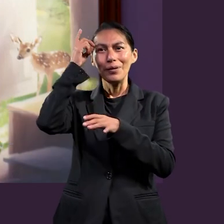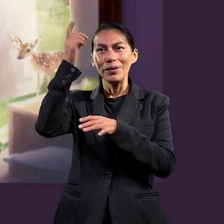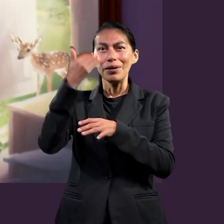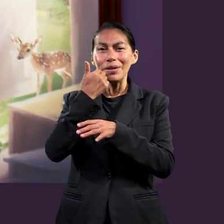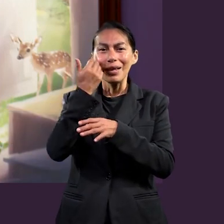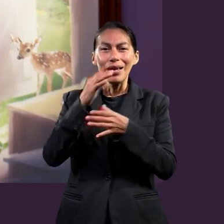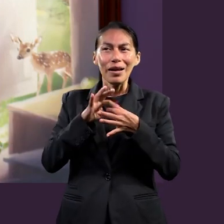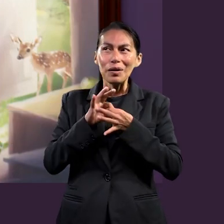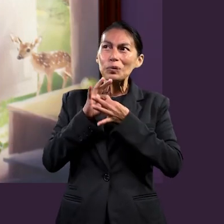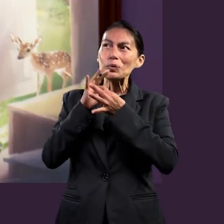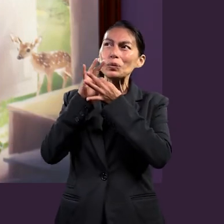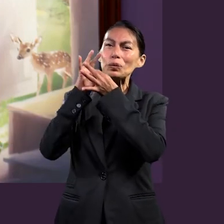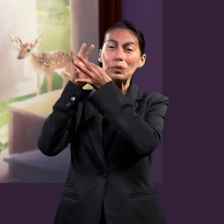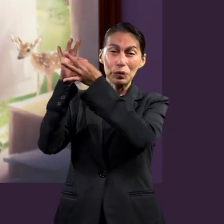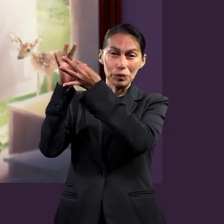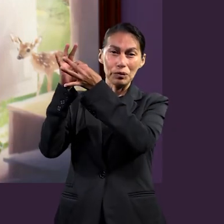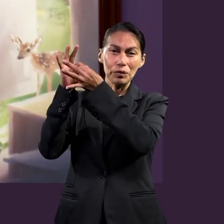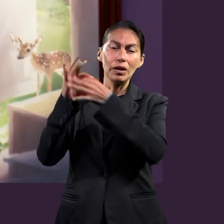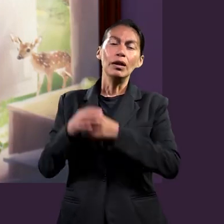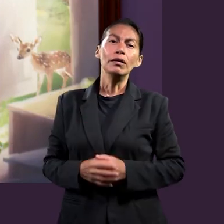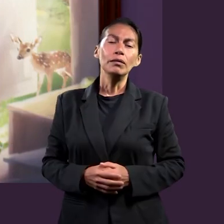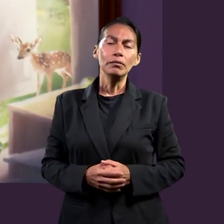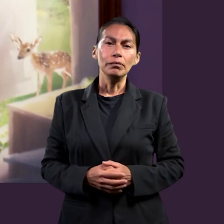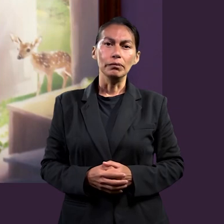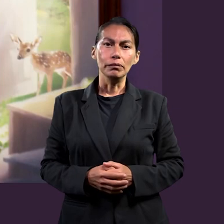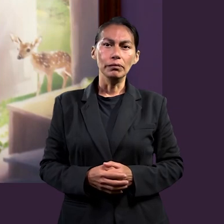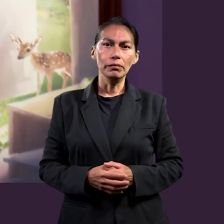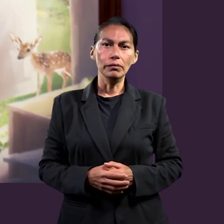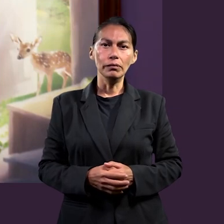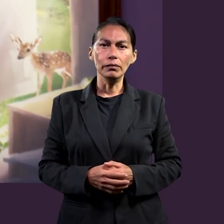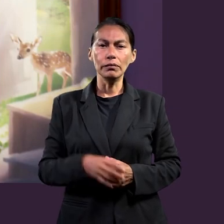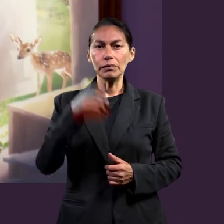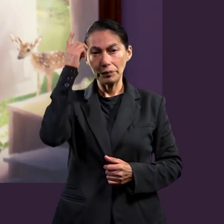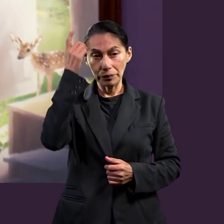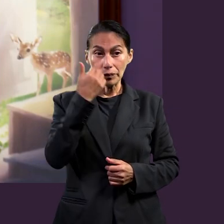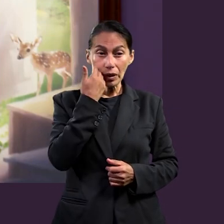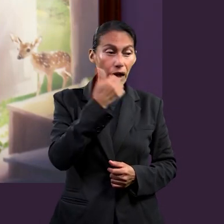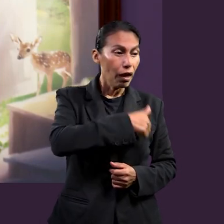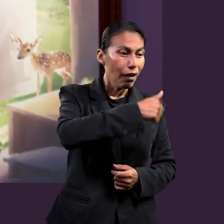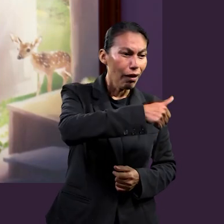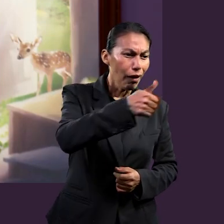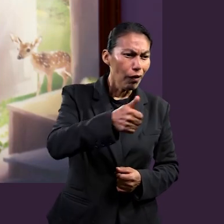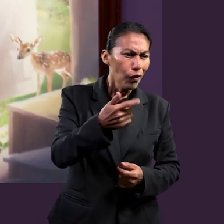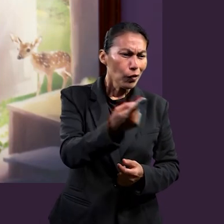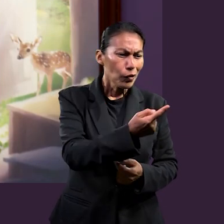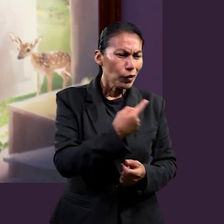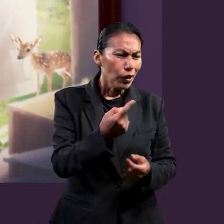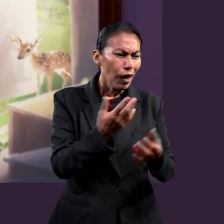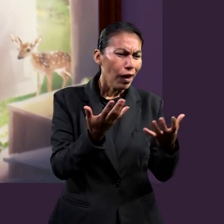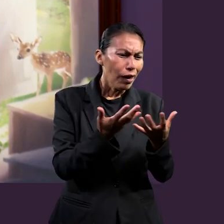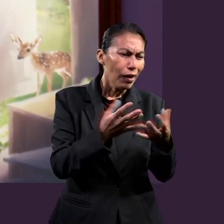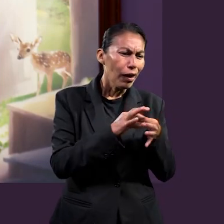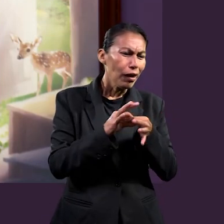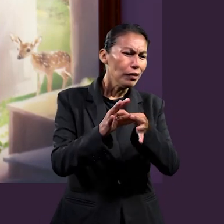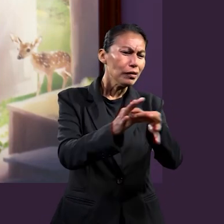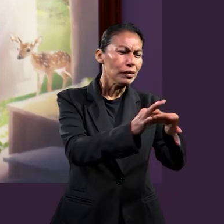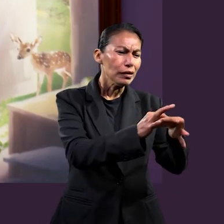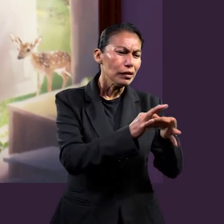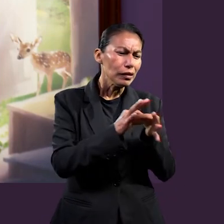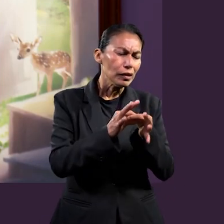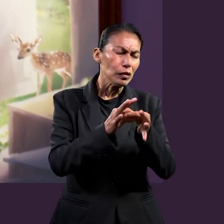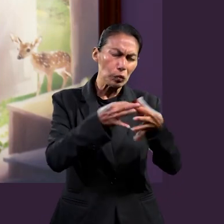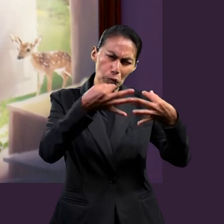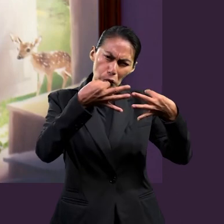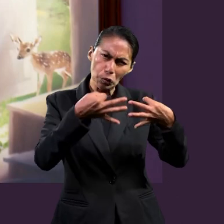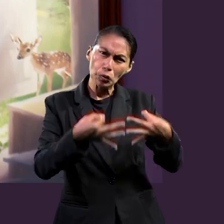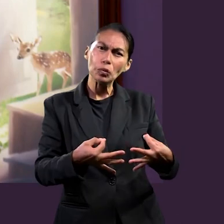justamente para poder sentir o conocer qué es lo que Dios quiere que hagamos y es que